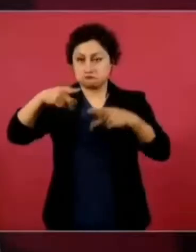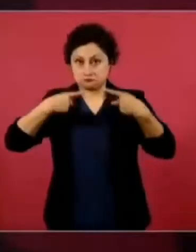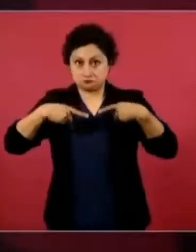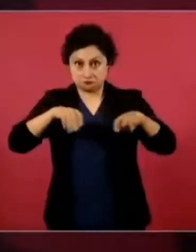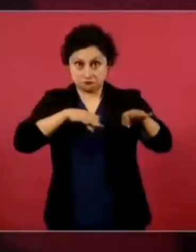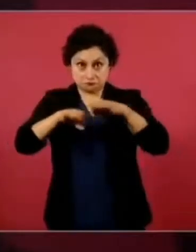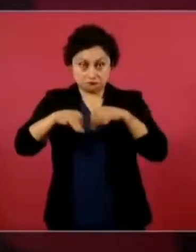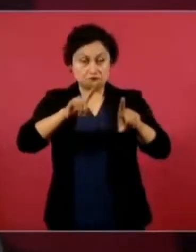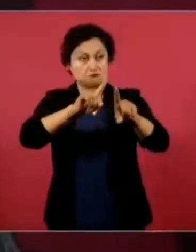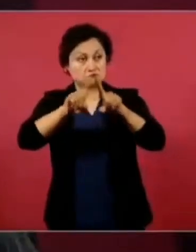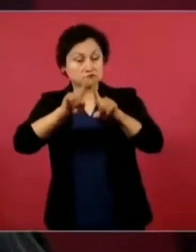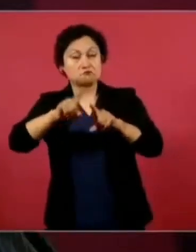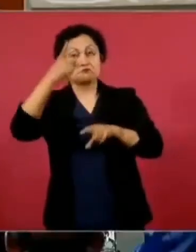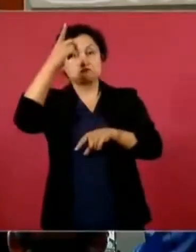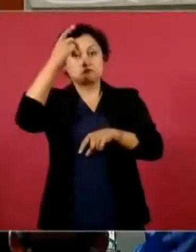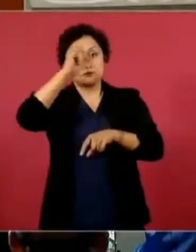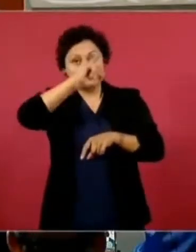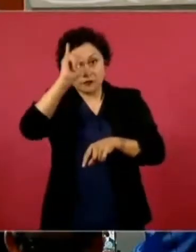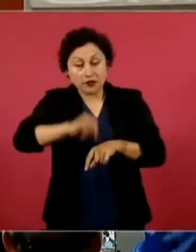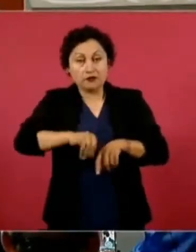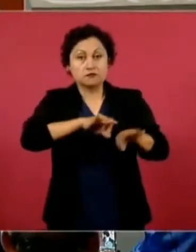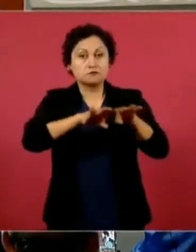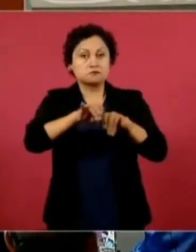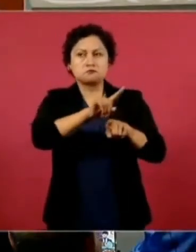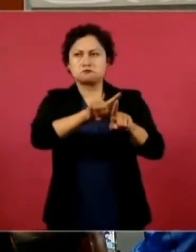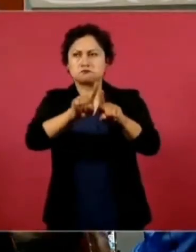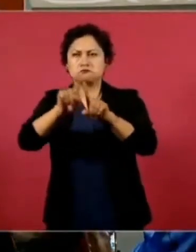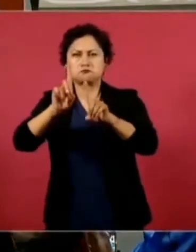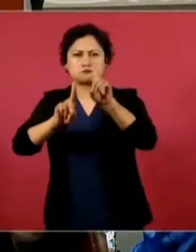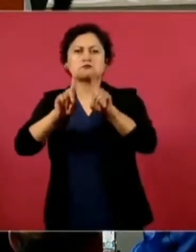pues para los empleadores. Y sin más, pues es cuanto, señor presidente.